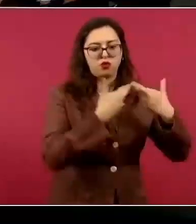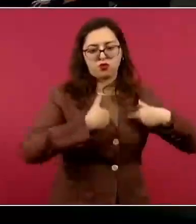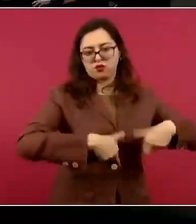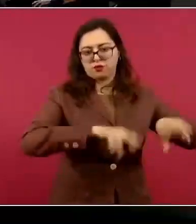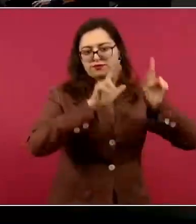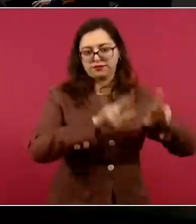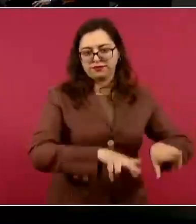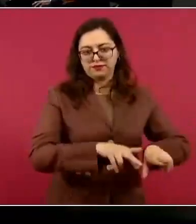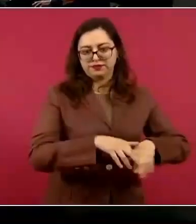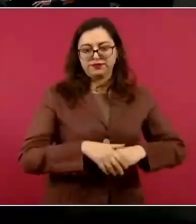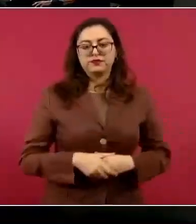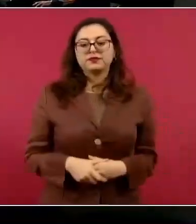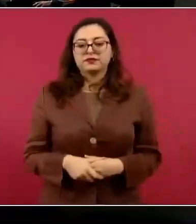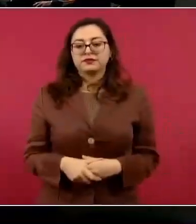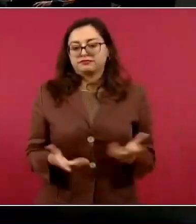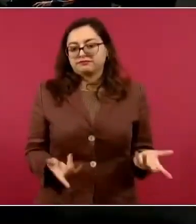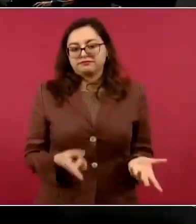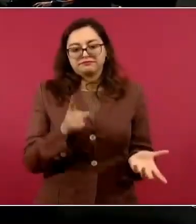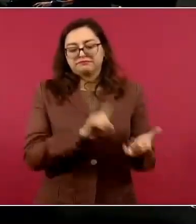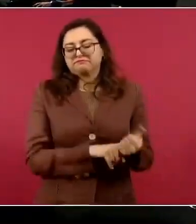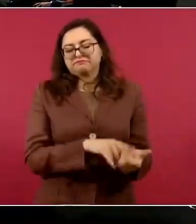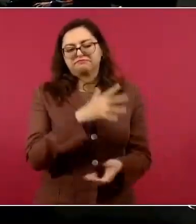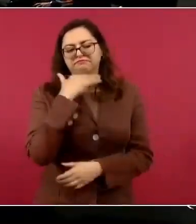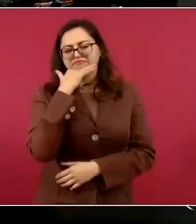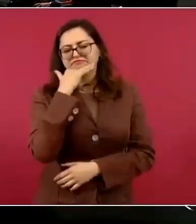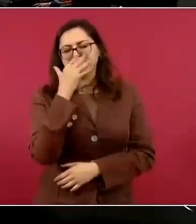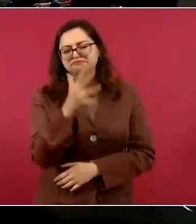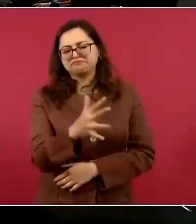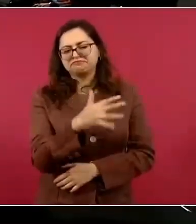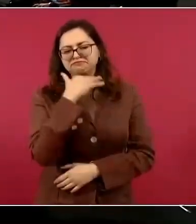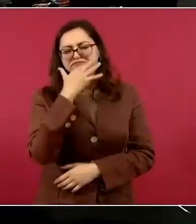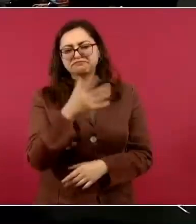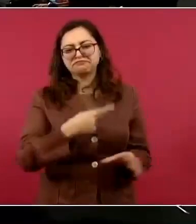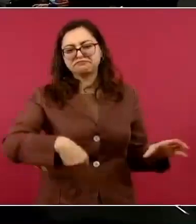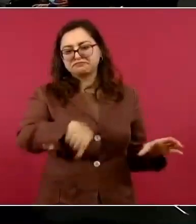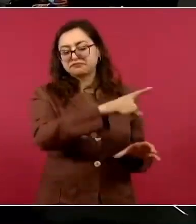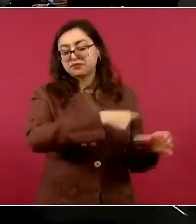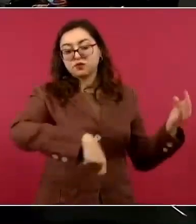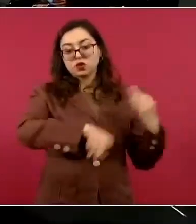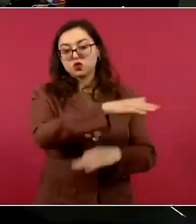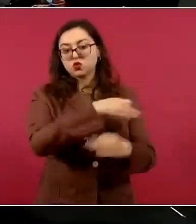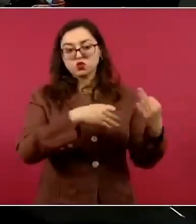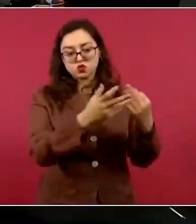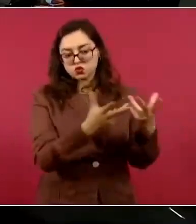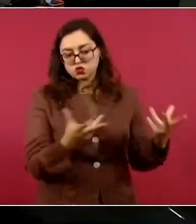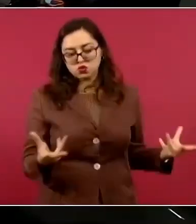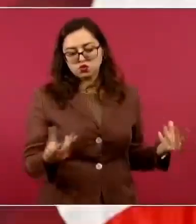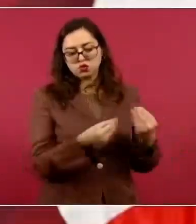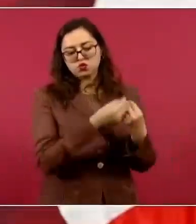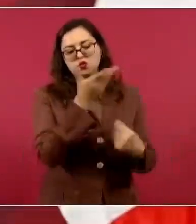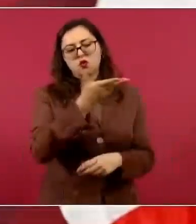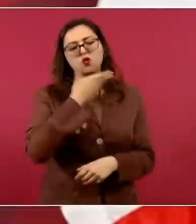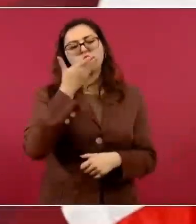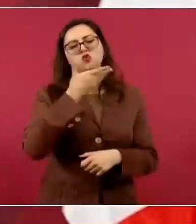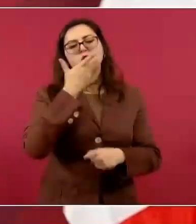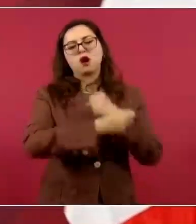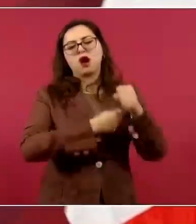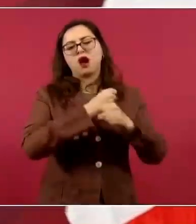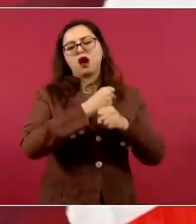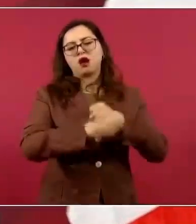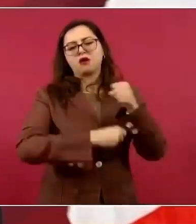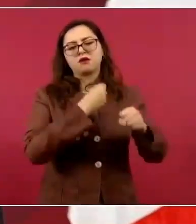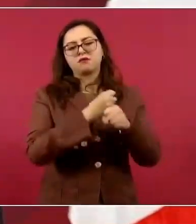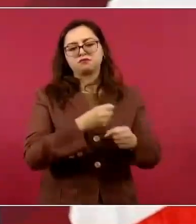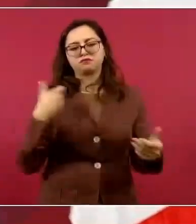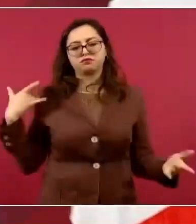Es parte de la corrupción que imperó durante mucho tiempo y